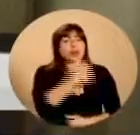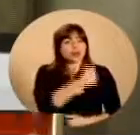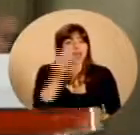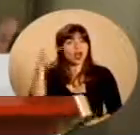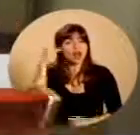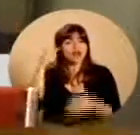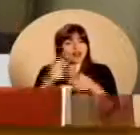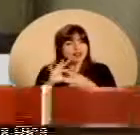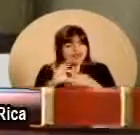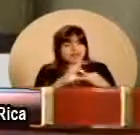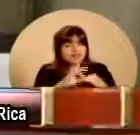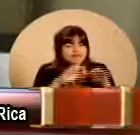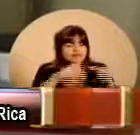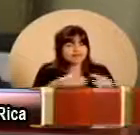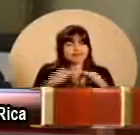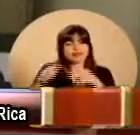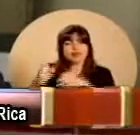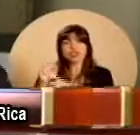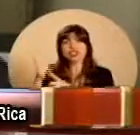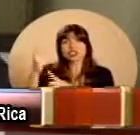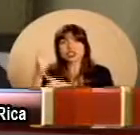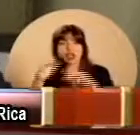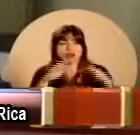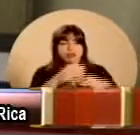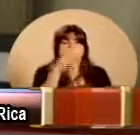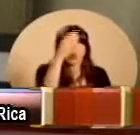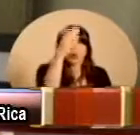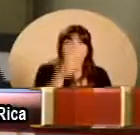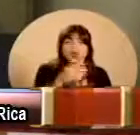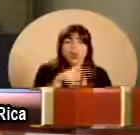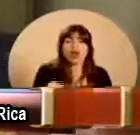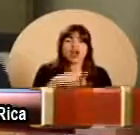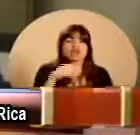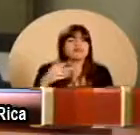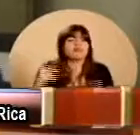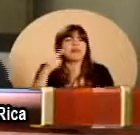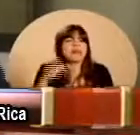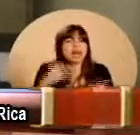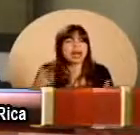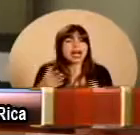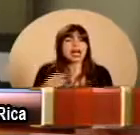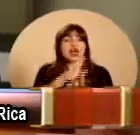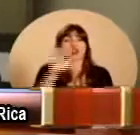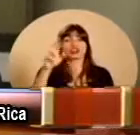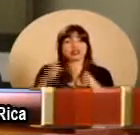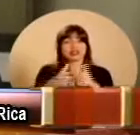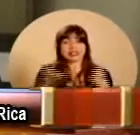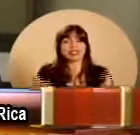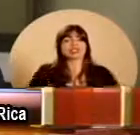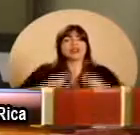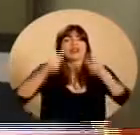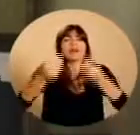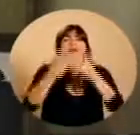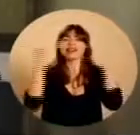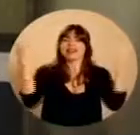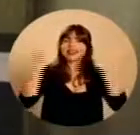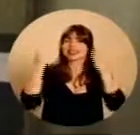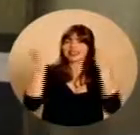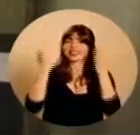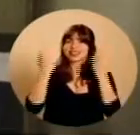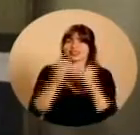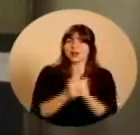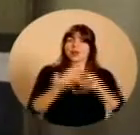gobierno, en conjunto con diversos sectores sociales y culturales, por devolver a las y los costarricenses esta gran